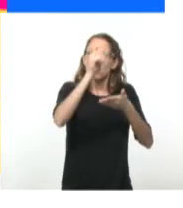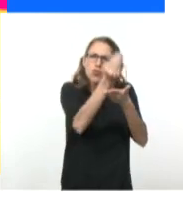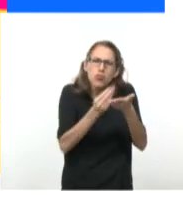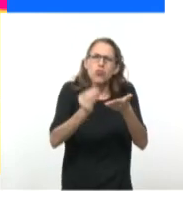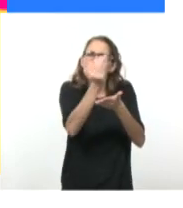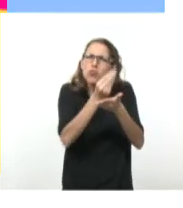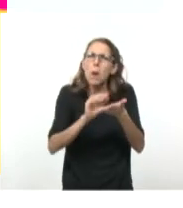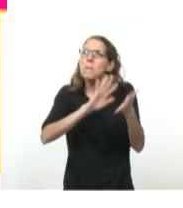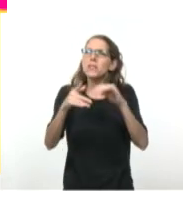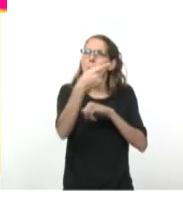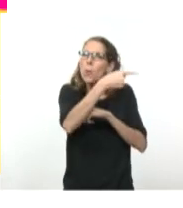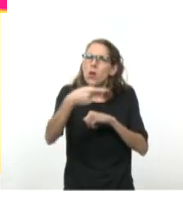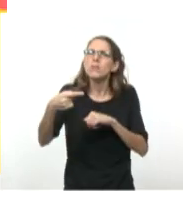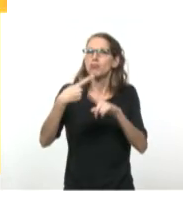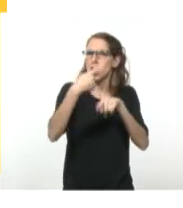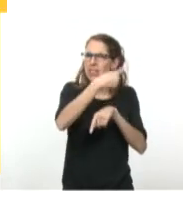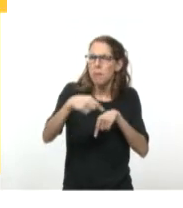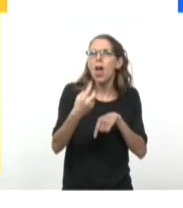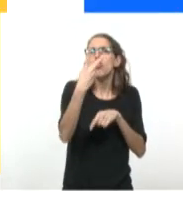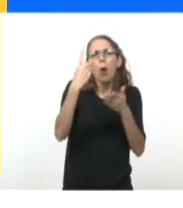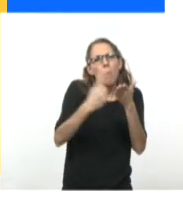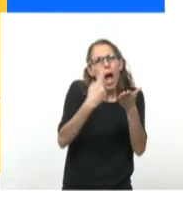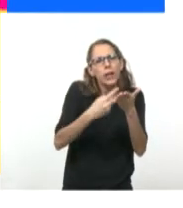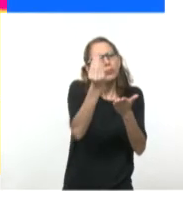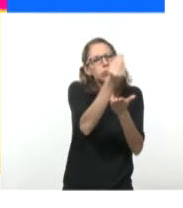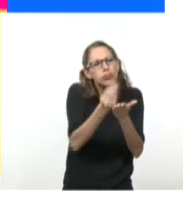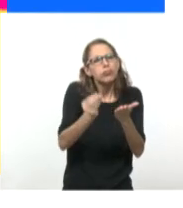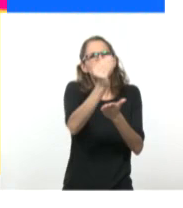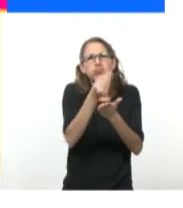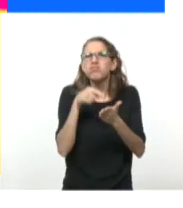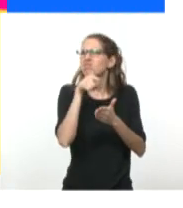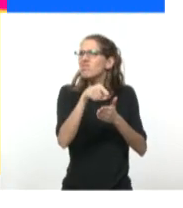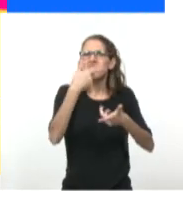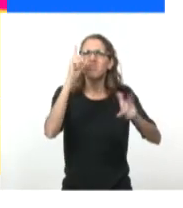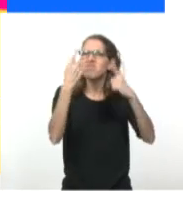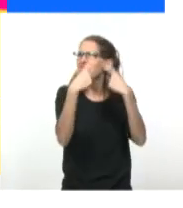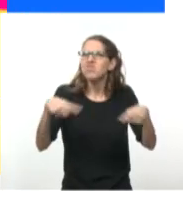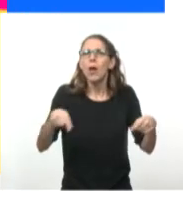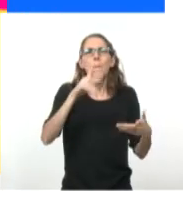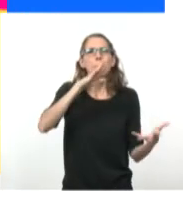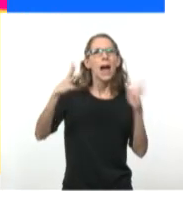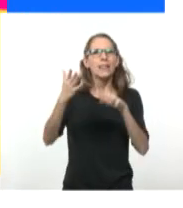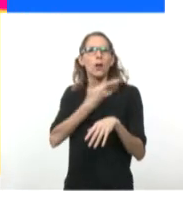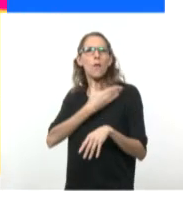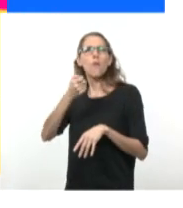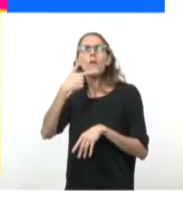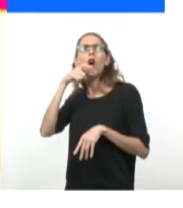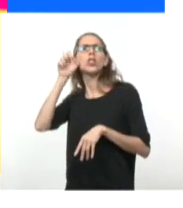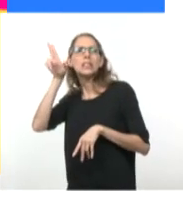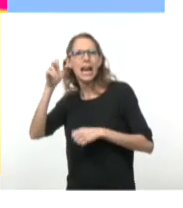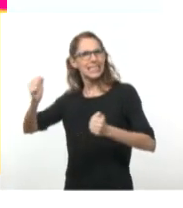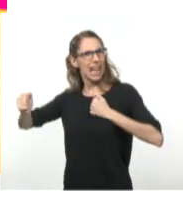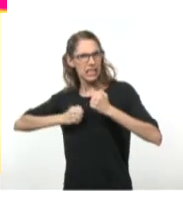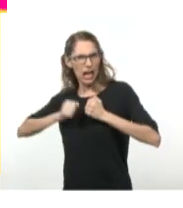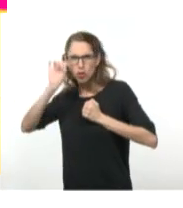páginas semanales, Hernán el Corsario sigue la pauta estética de Harold Foster, no solo el de Tarzán, sino también